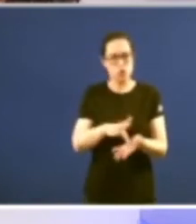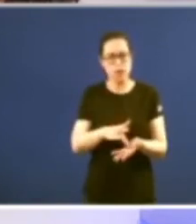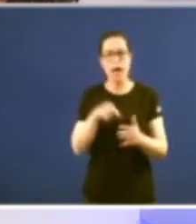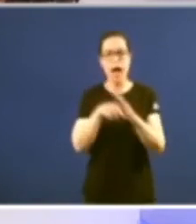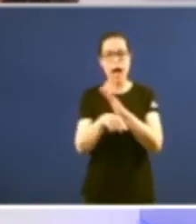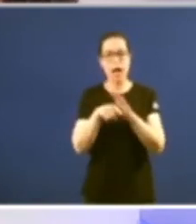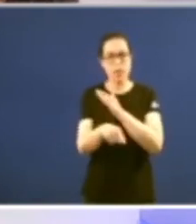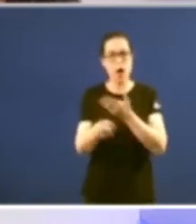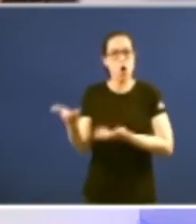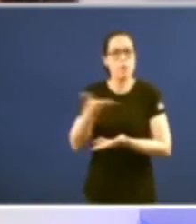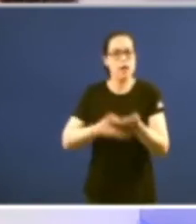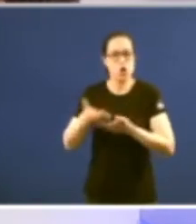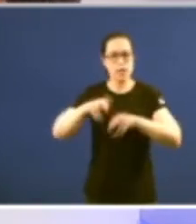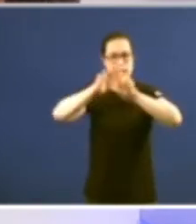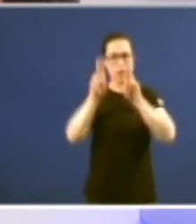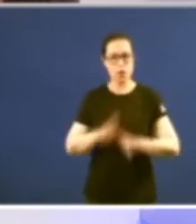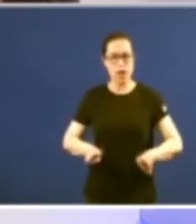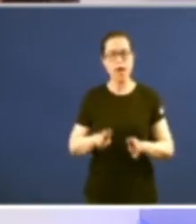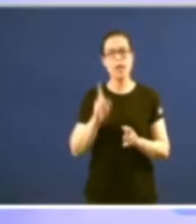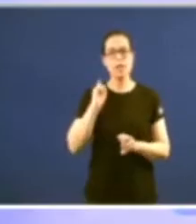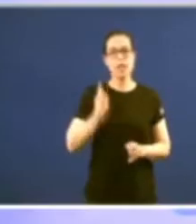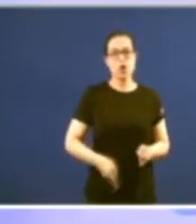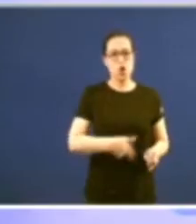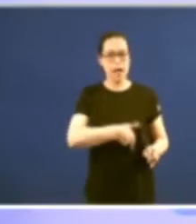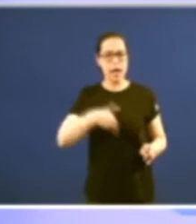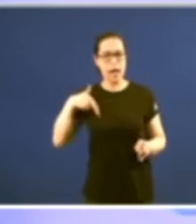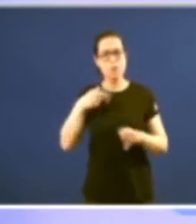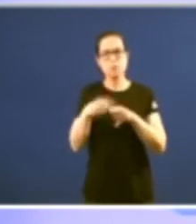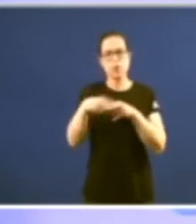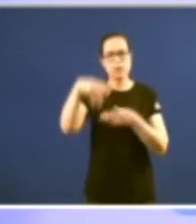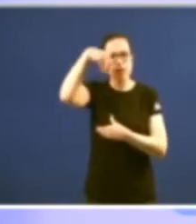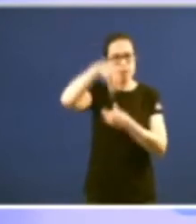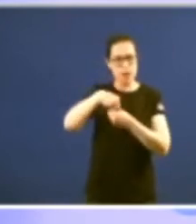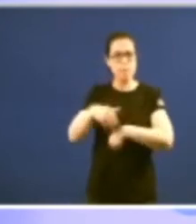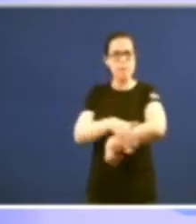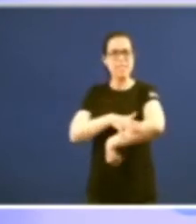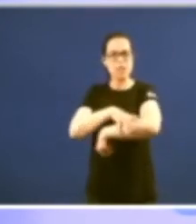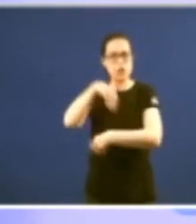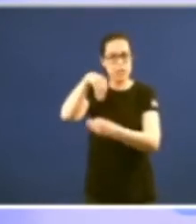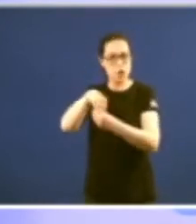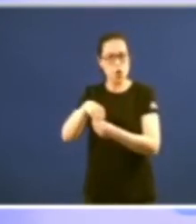Cooperación Internacional a Dirección Xeral de Política Interior do Ministerio de Interior o Centro de Estudios Políticos e